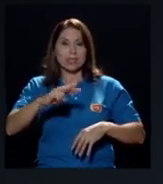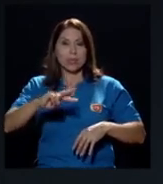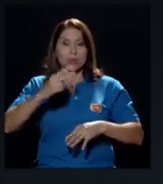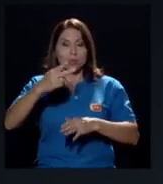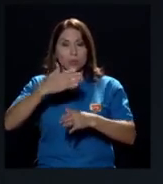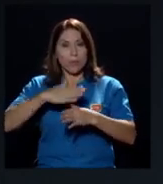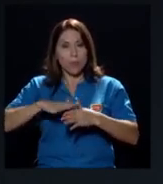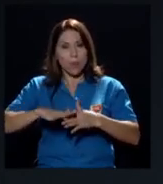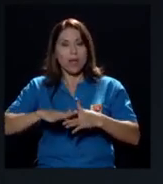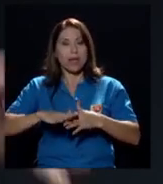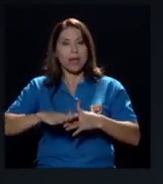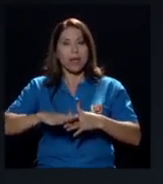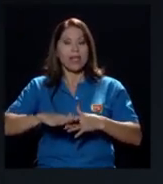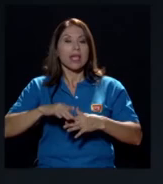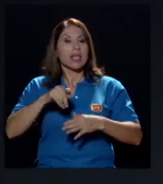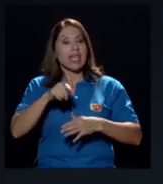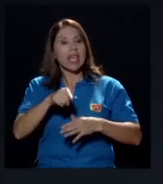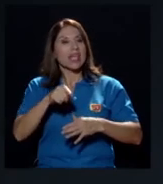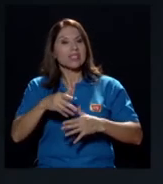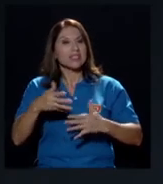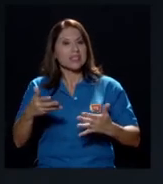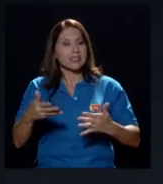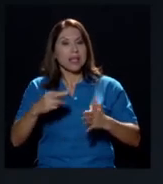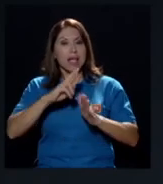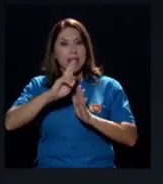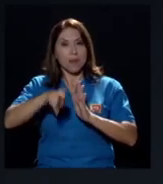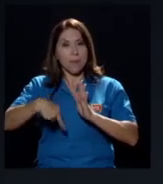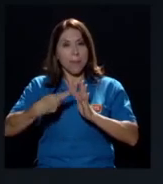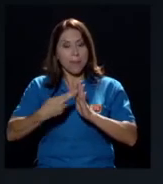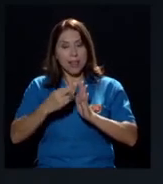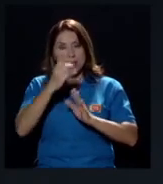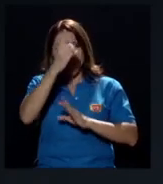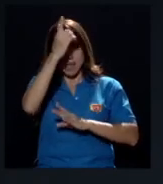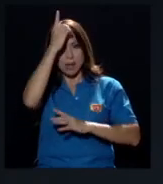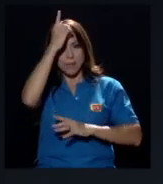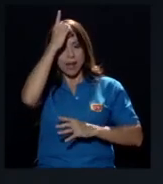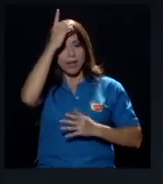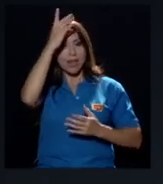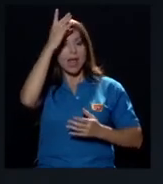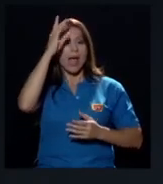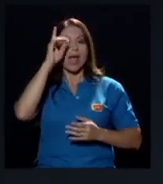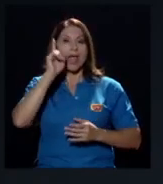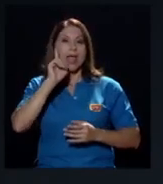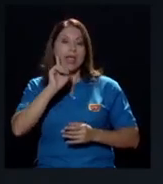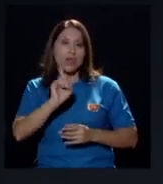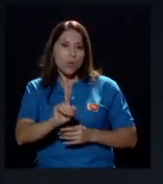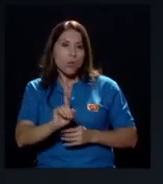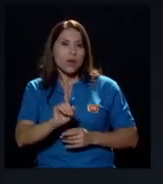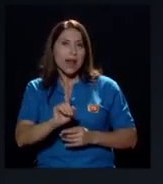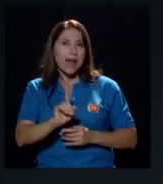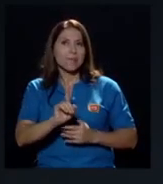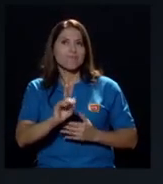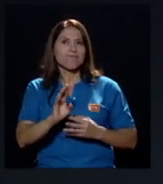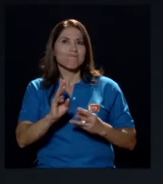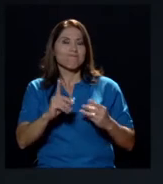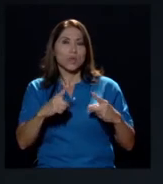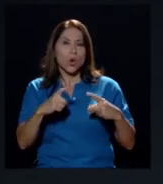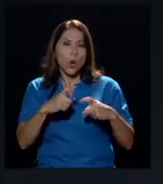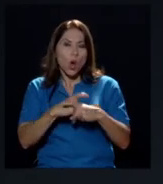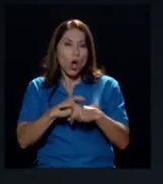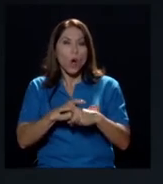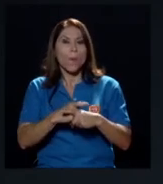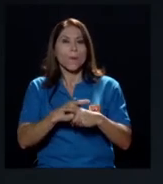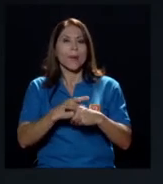segmento, que es un poco el papel de Alemania en una cada día más compleja